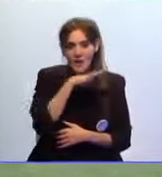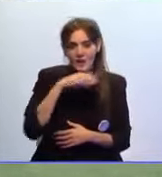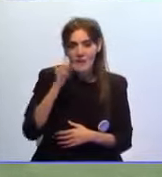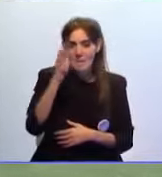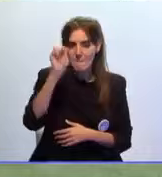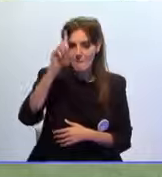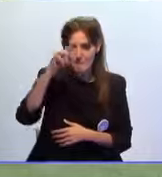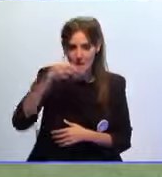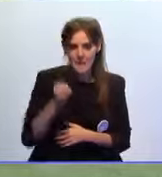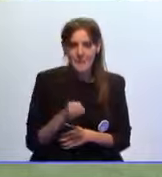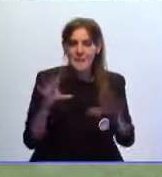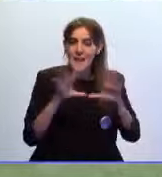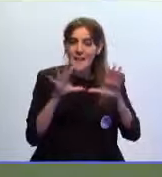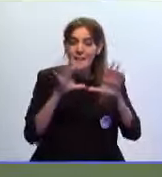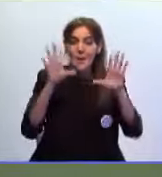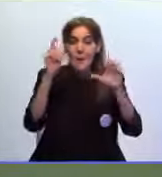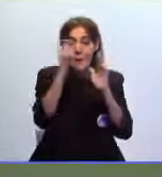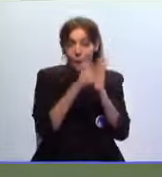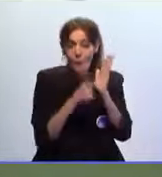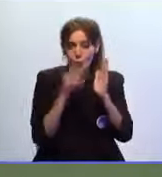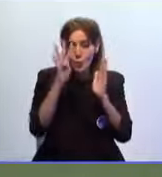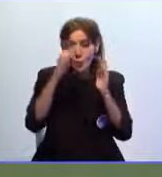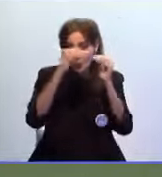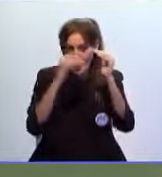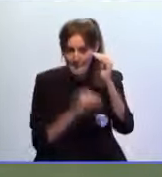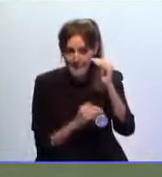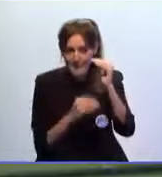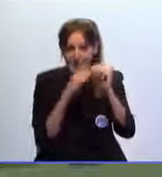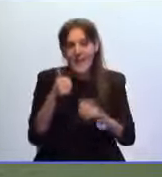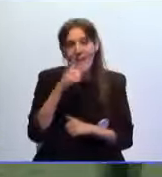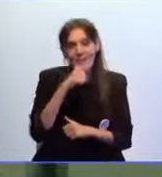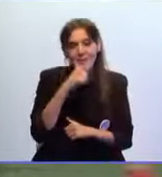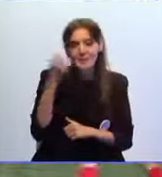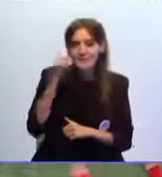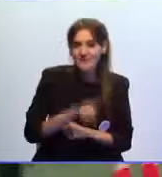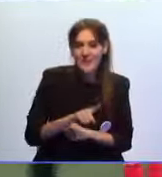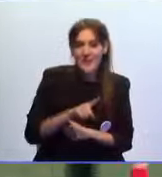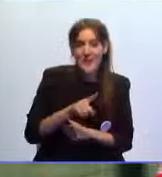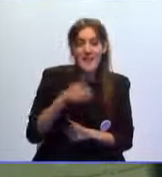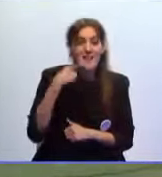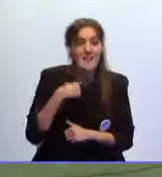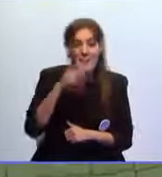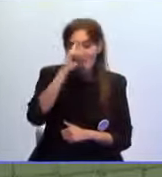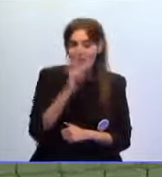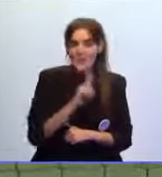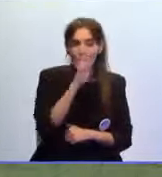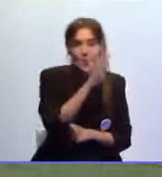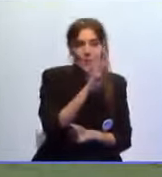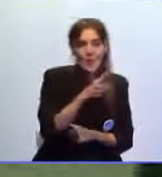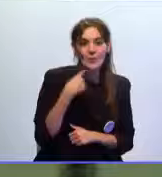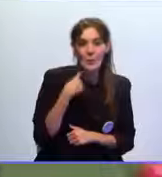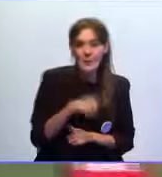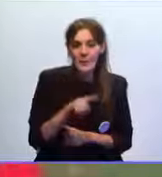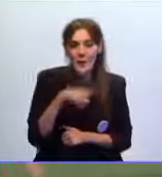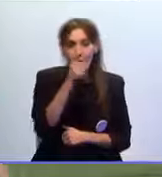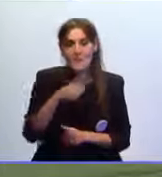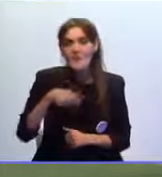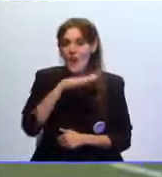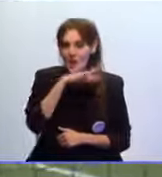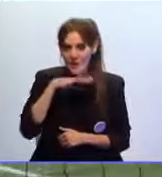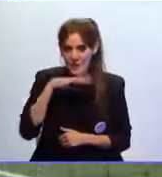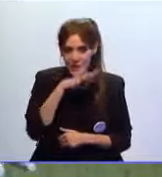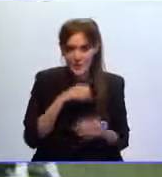Es décimo con 10 puntos cuatro menos que el filial del Ceuta que no sabe lo que es perder por cuatro derrotas de los conileños